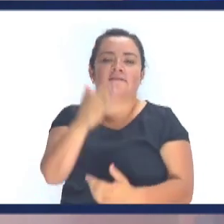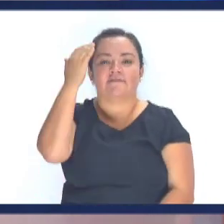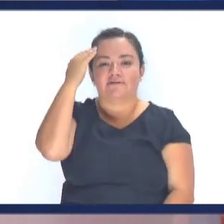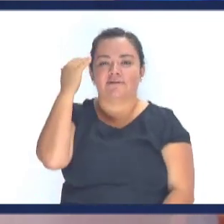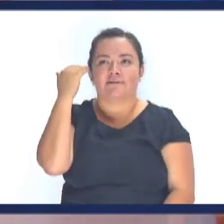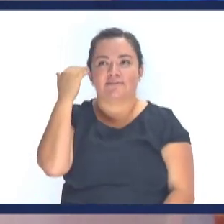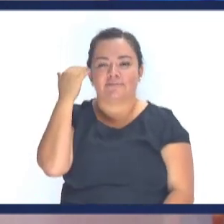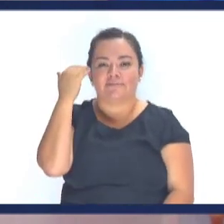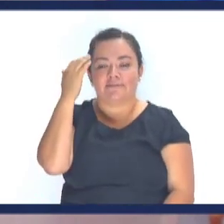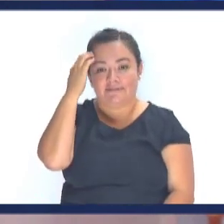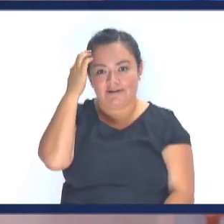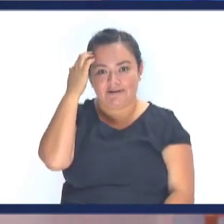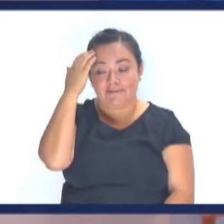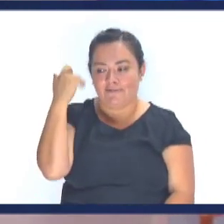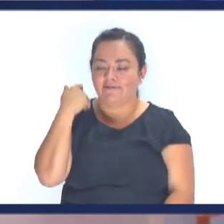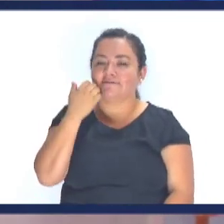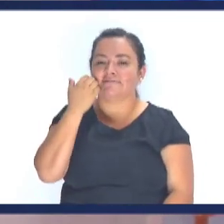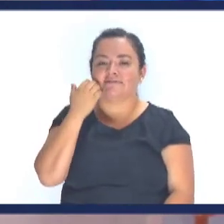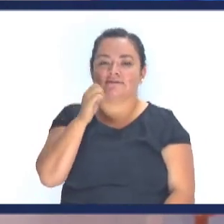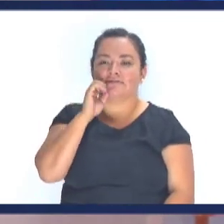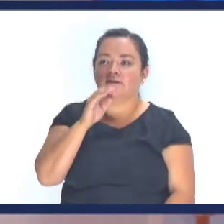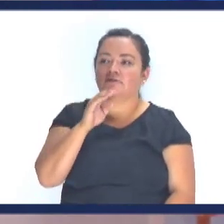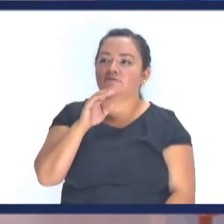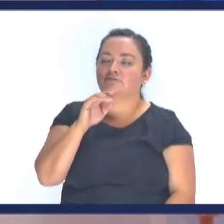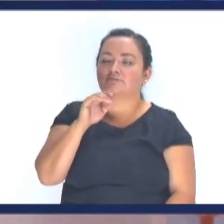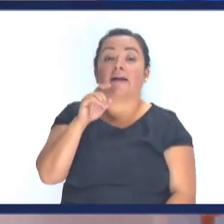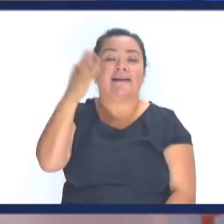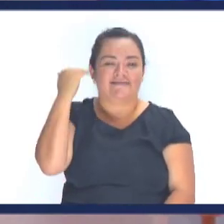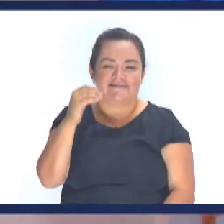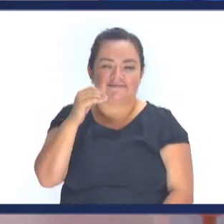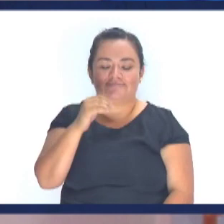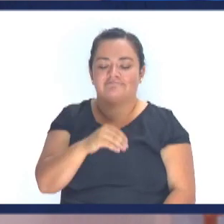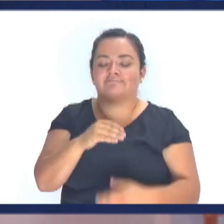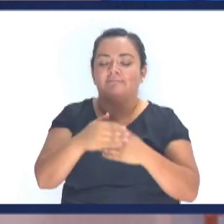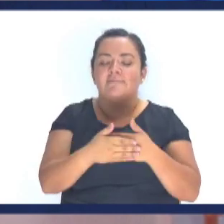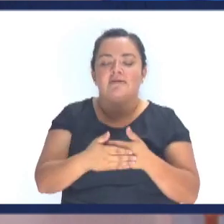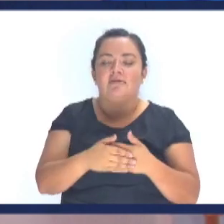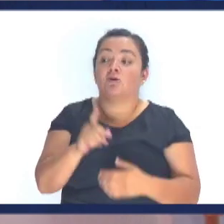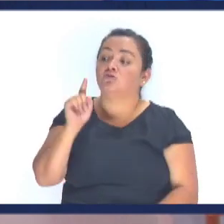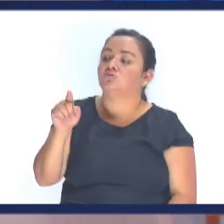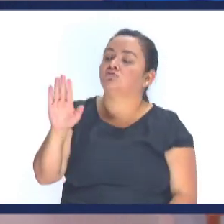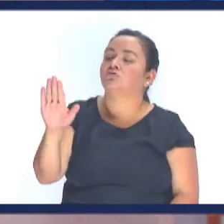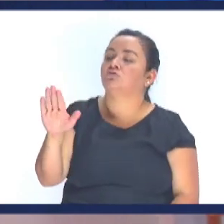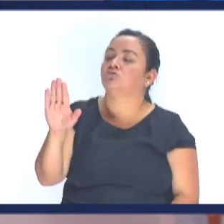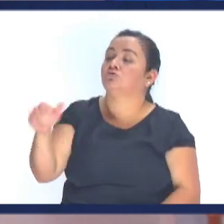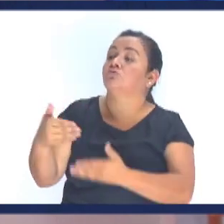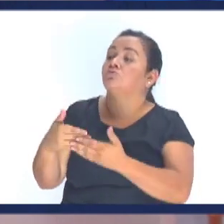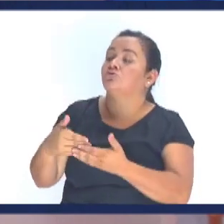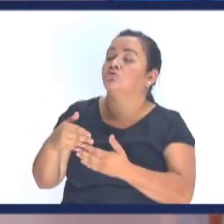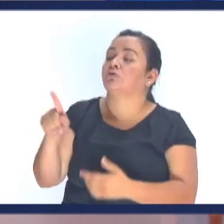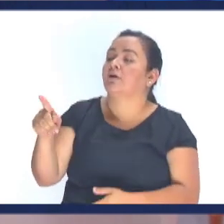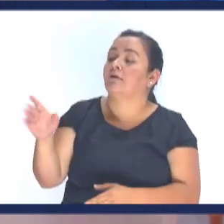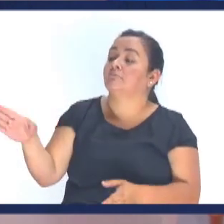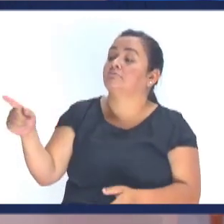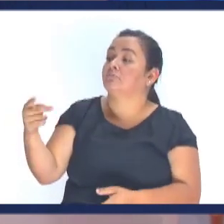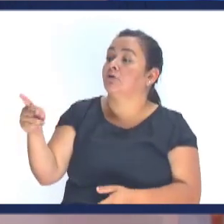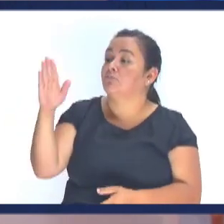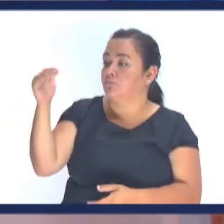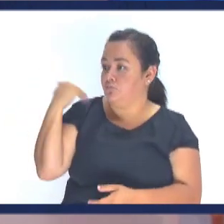señoritas O los papis Y le decían Señora Su hija Se va a casar Con mi hijo Porque el Señor Me lo reveló Así